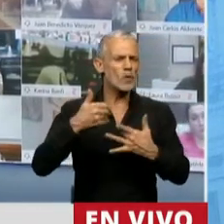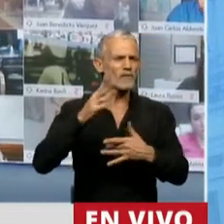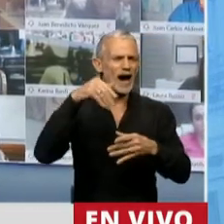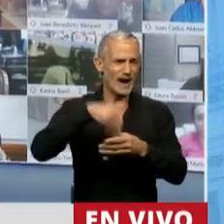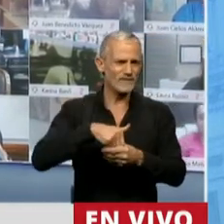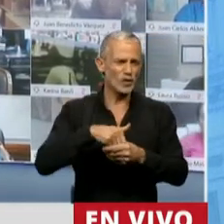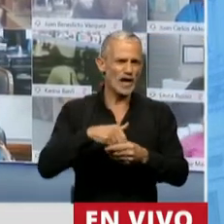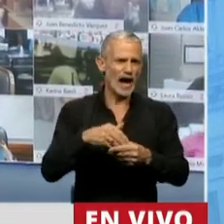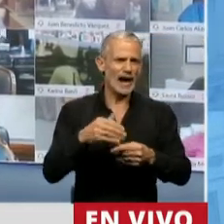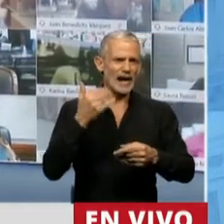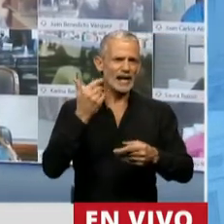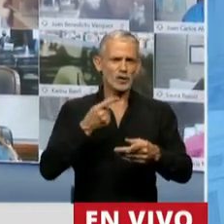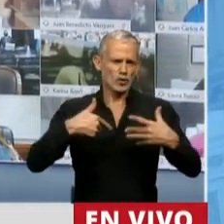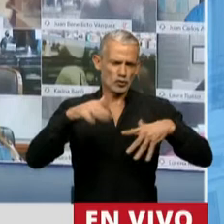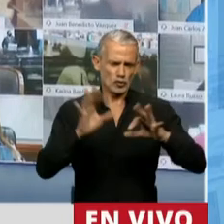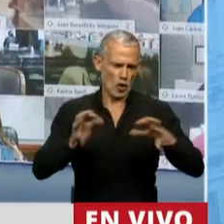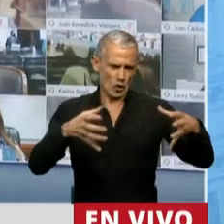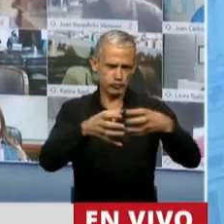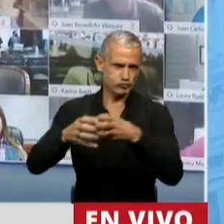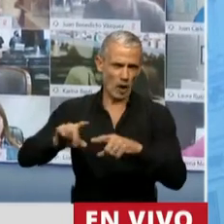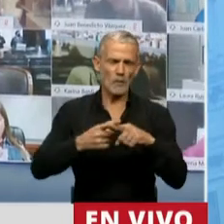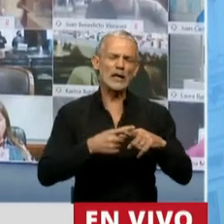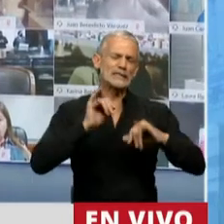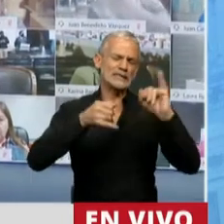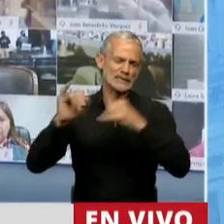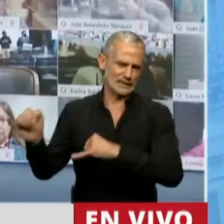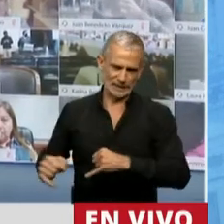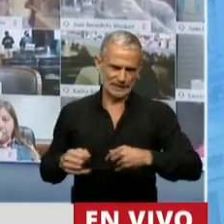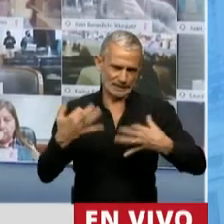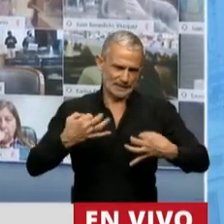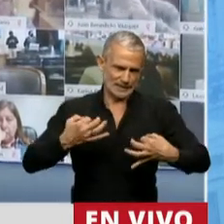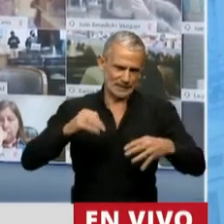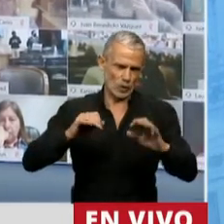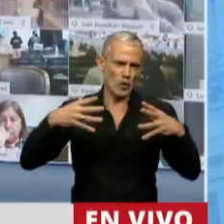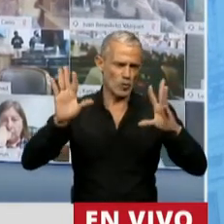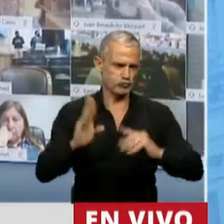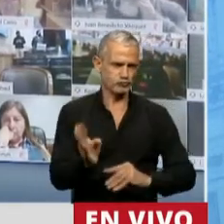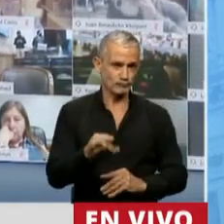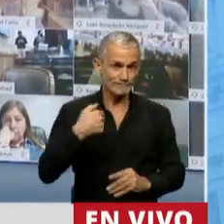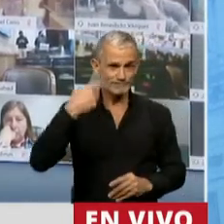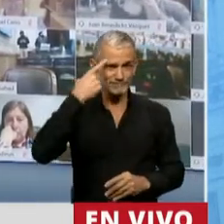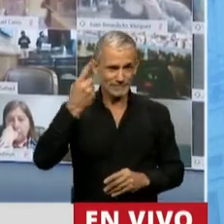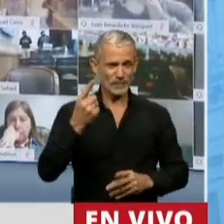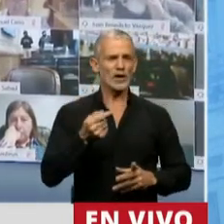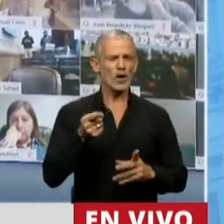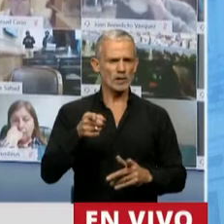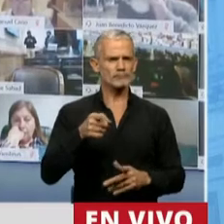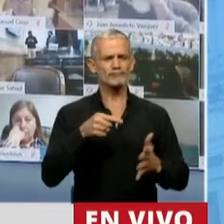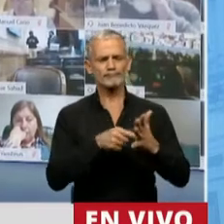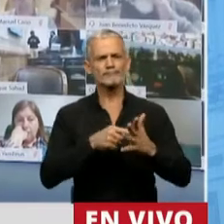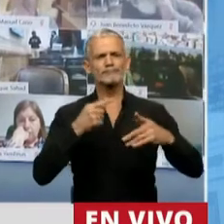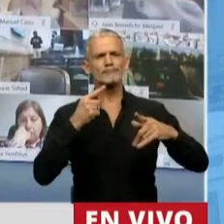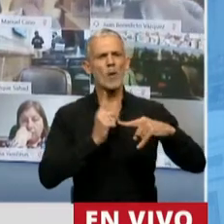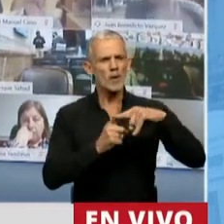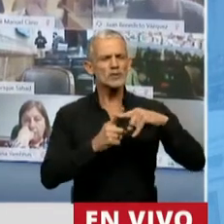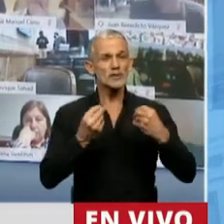prácticamente todos los bloques e interbloques de la Cámara. Y me parece que es una señal muy importante